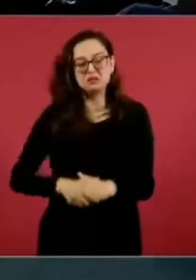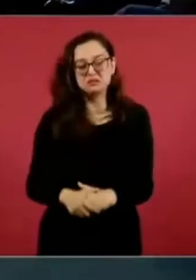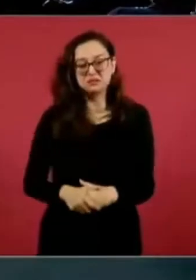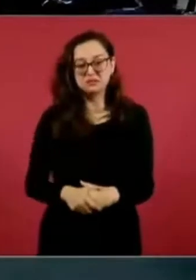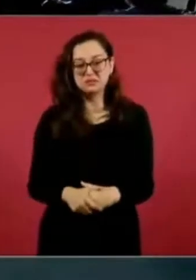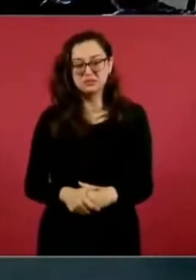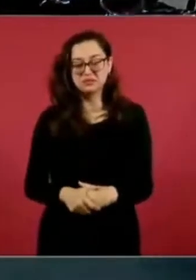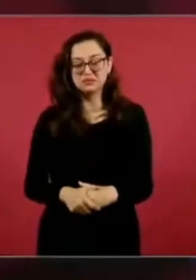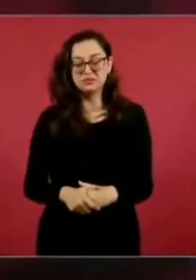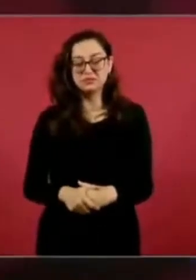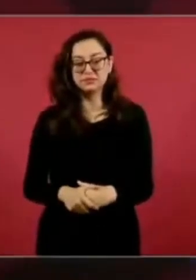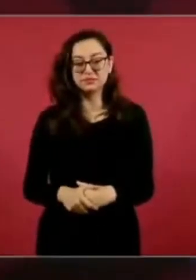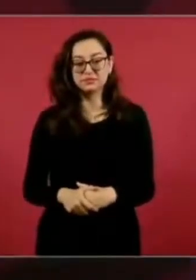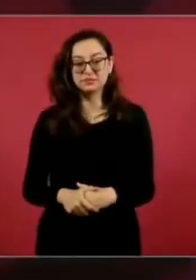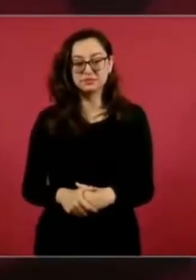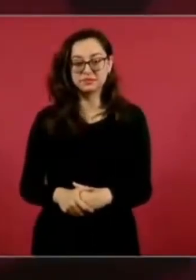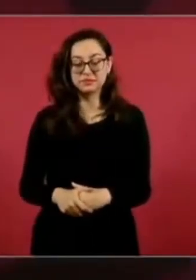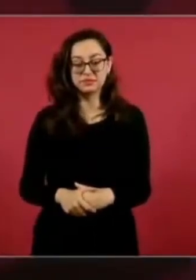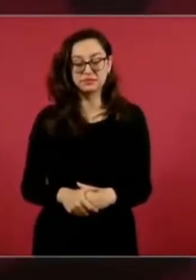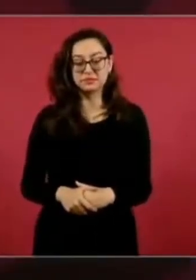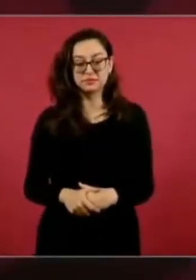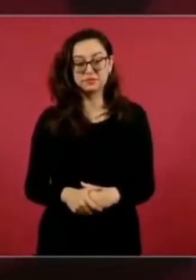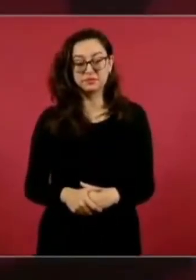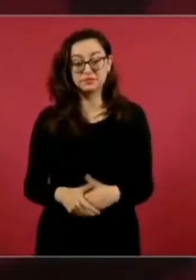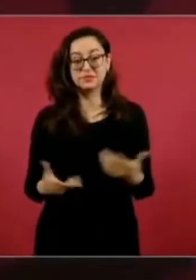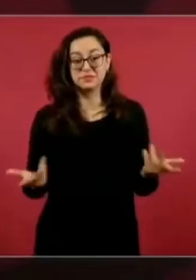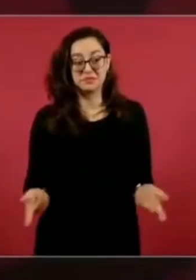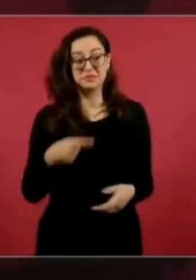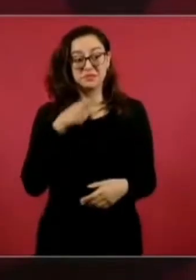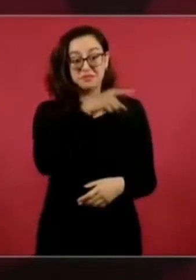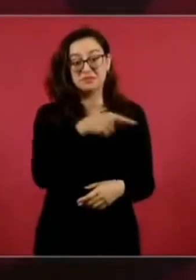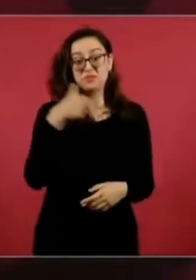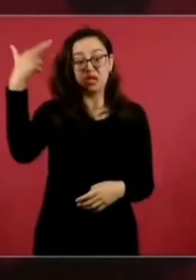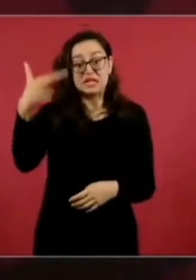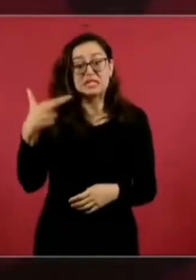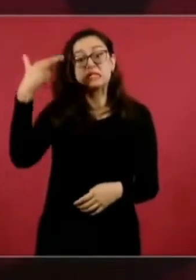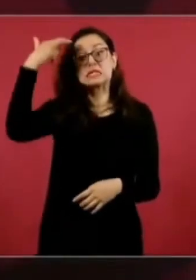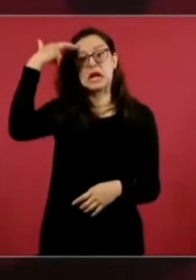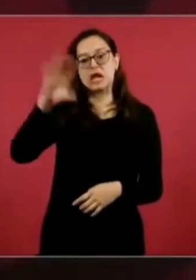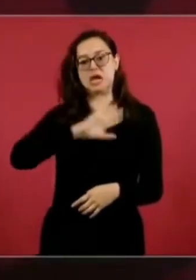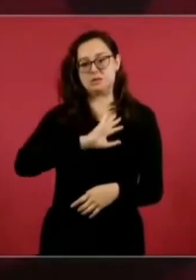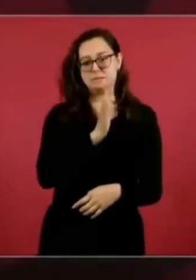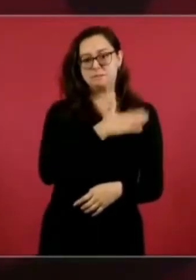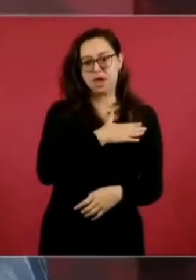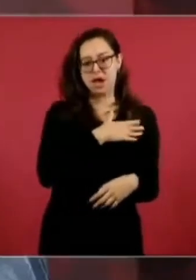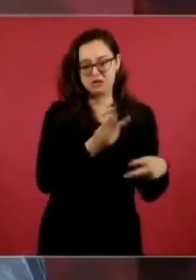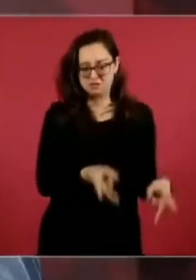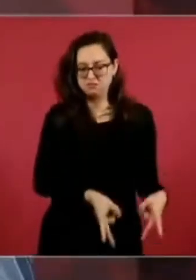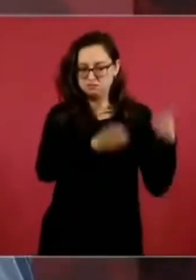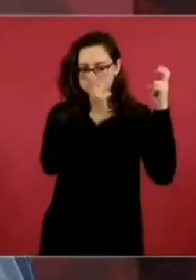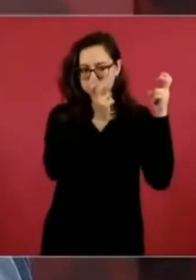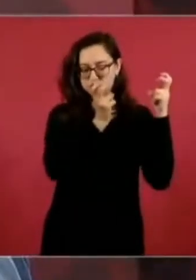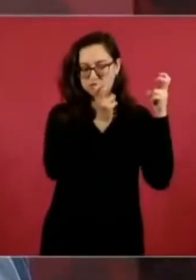toda esa riqueza que se llevaron no fue para el pueblo español.